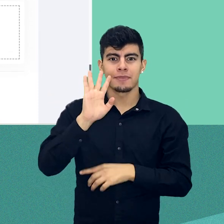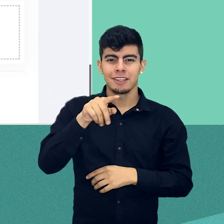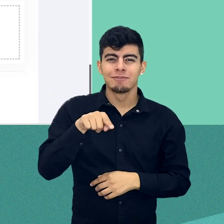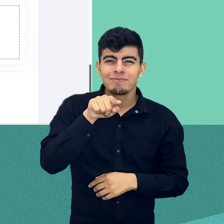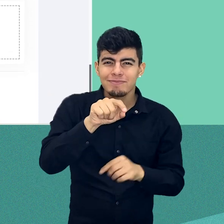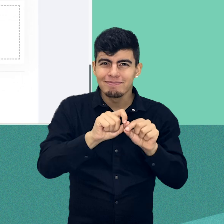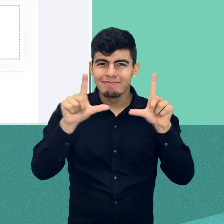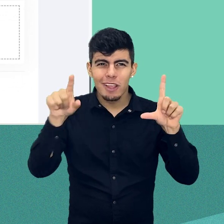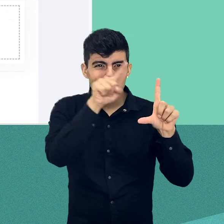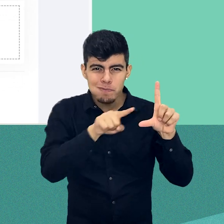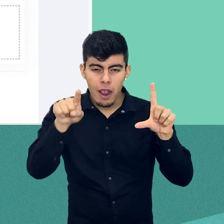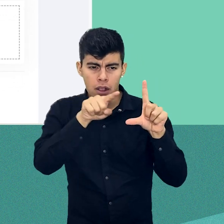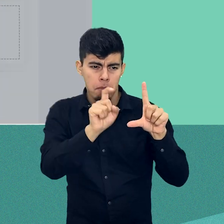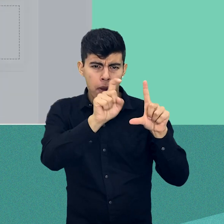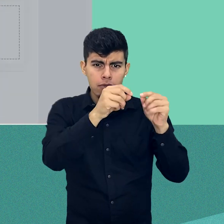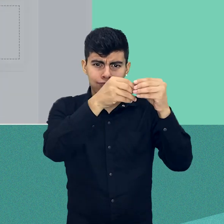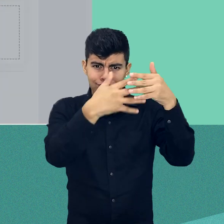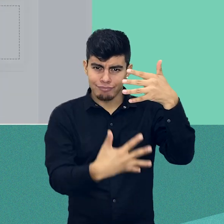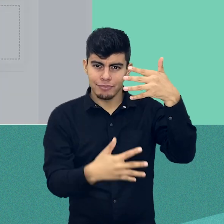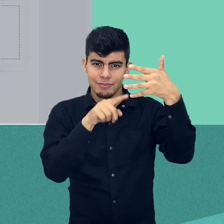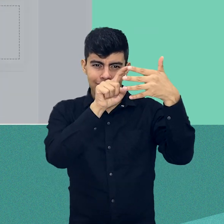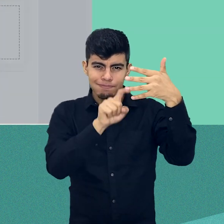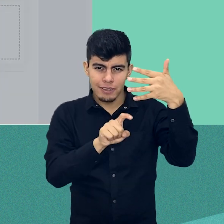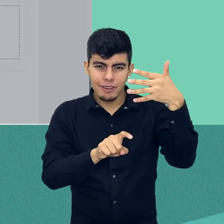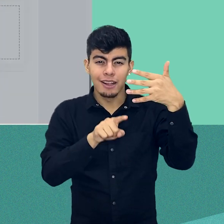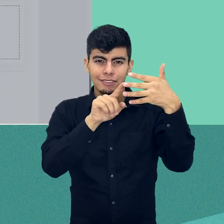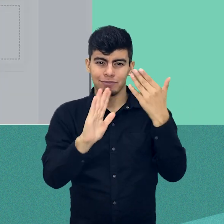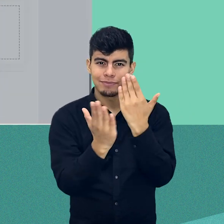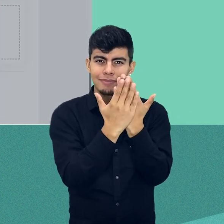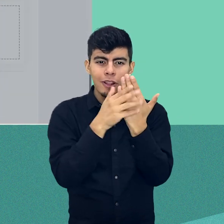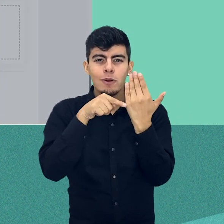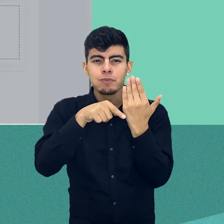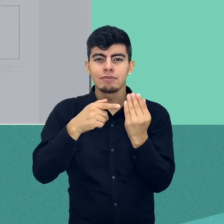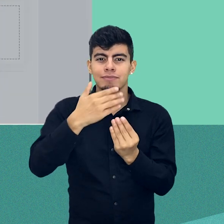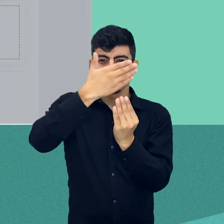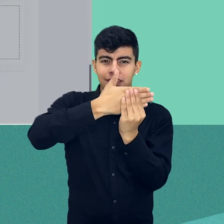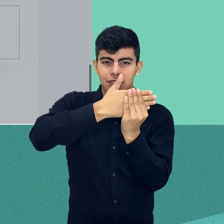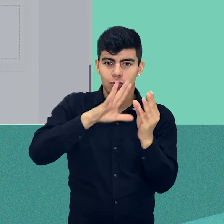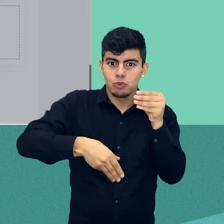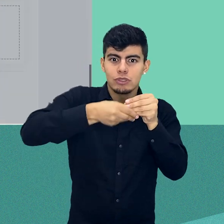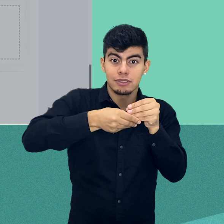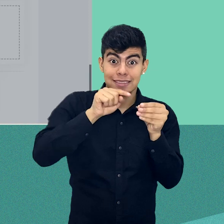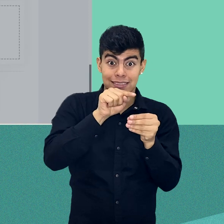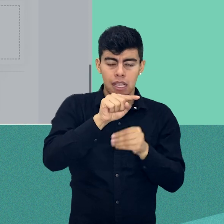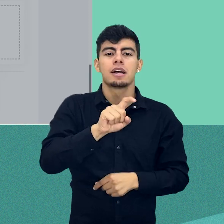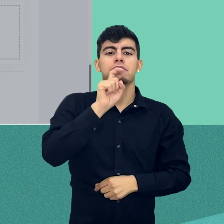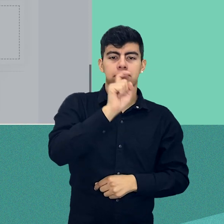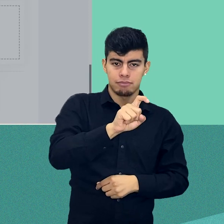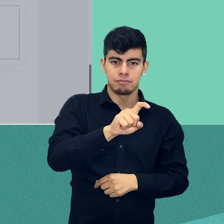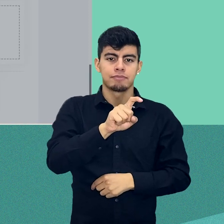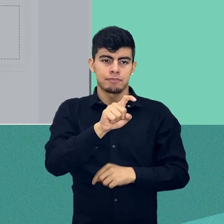clic en el botón Agregar. Con esto, se abrirá una ventana emergente y allí haremos clic sobre el menú de la izquierda,